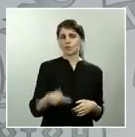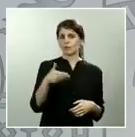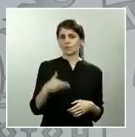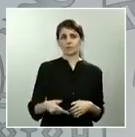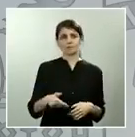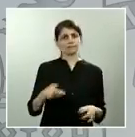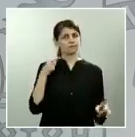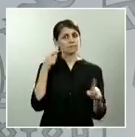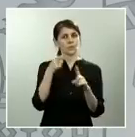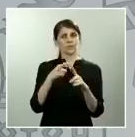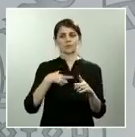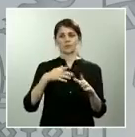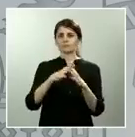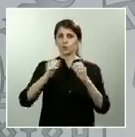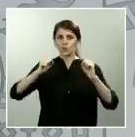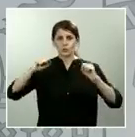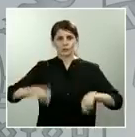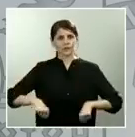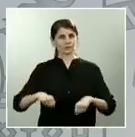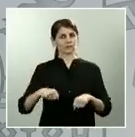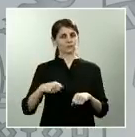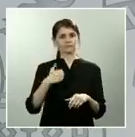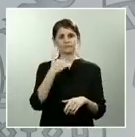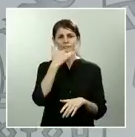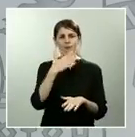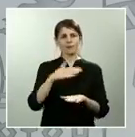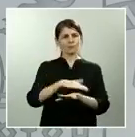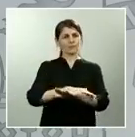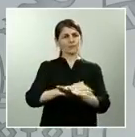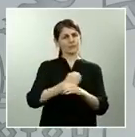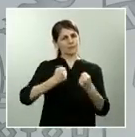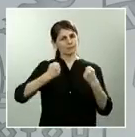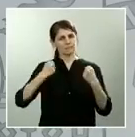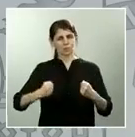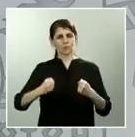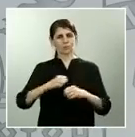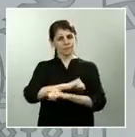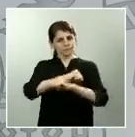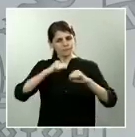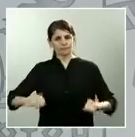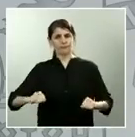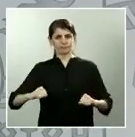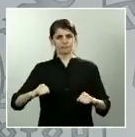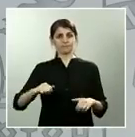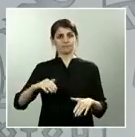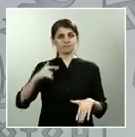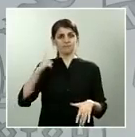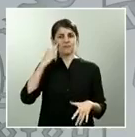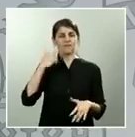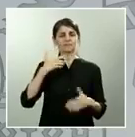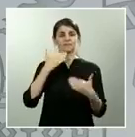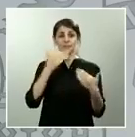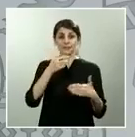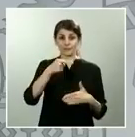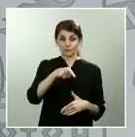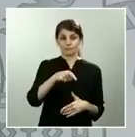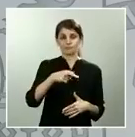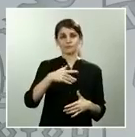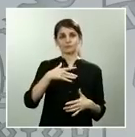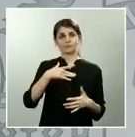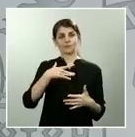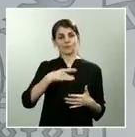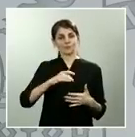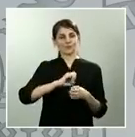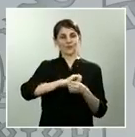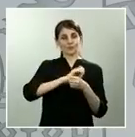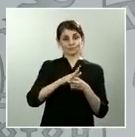sólida que nos permitan construir los cimientos del edificio que va a permitir, una vez que hayamos superado la pandemia, hacer